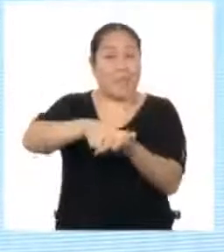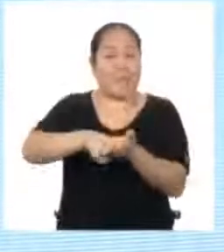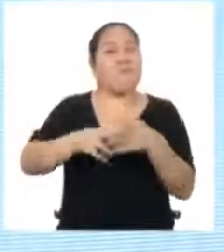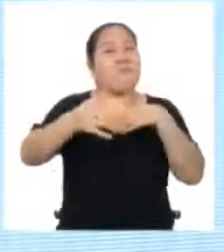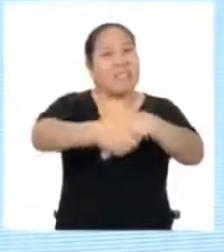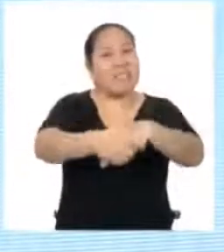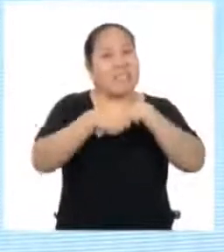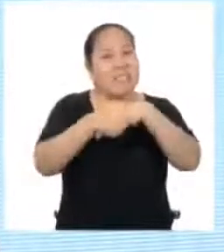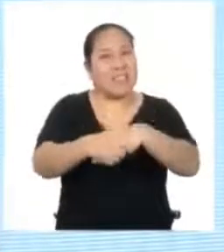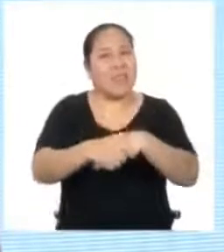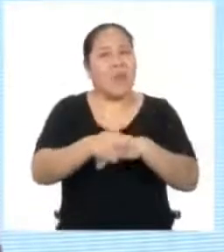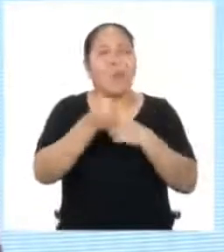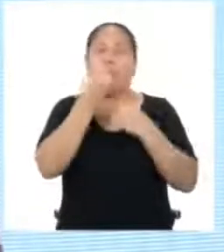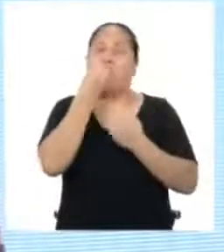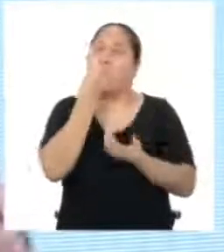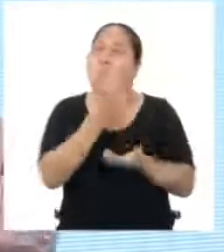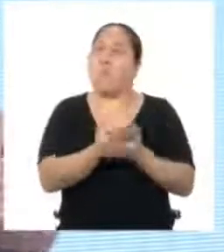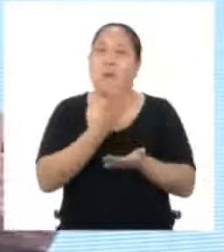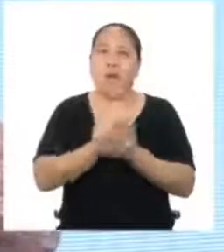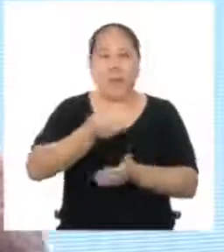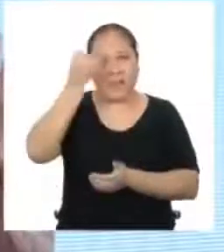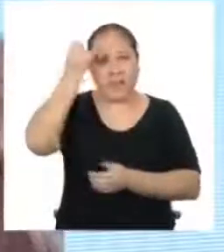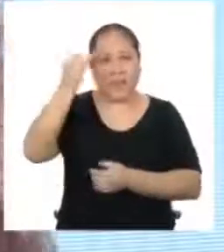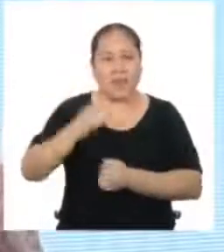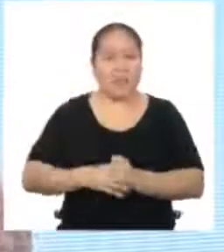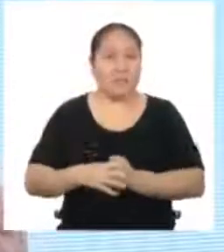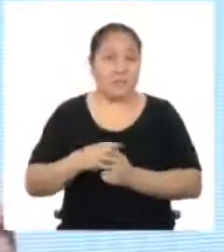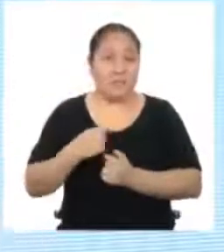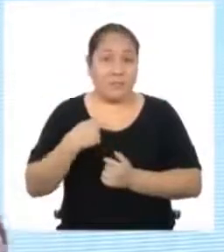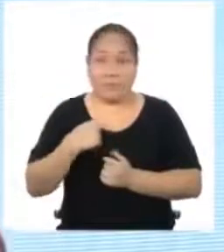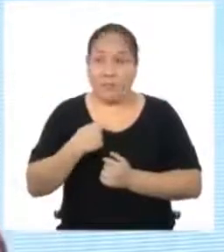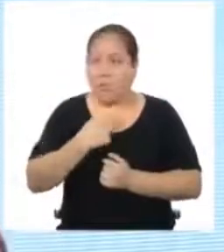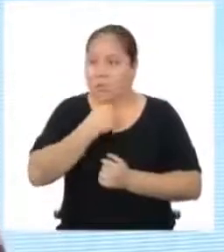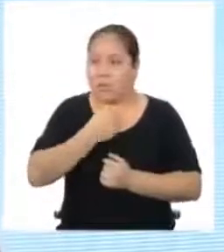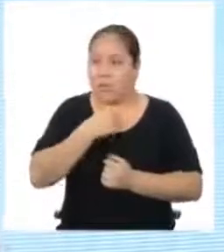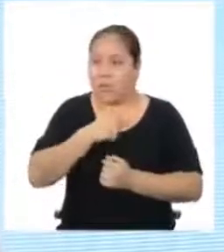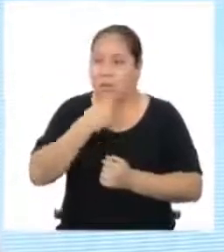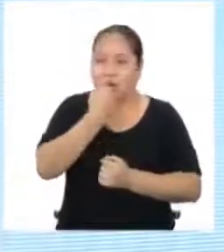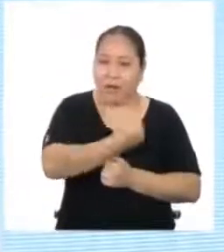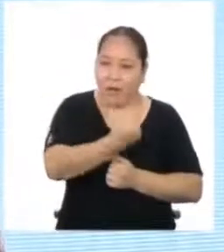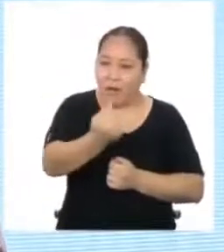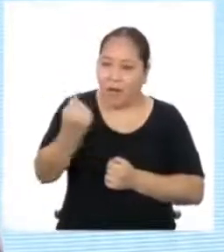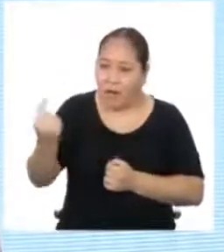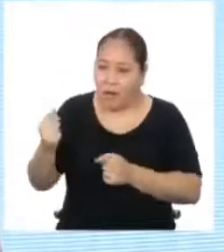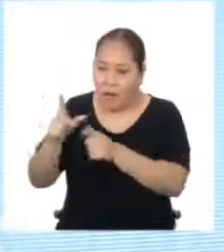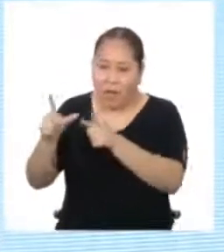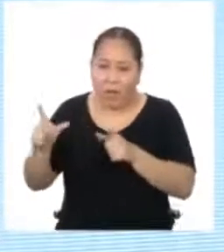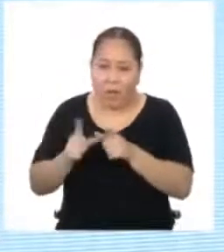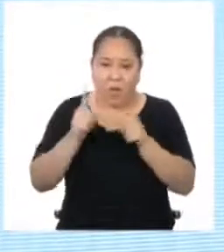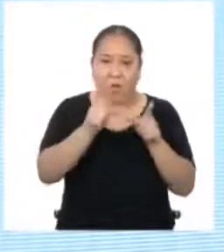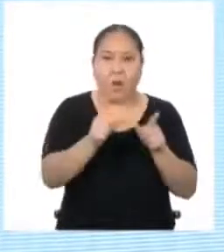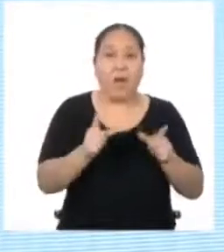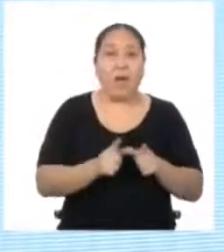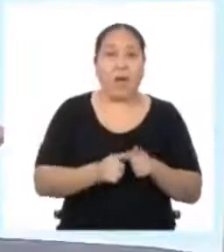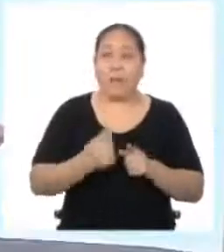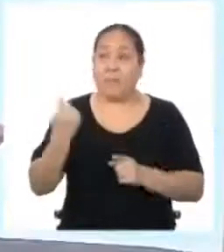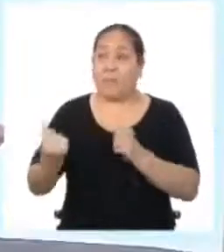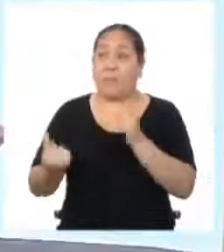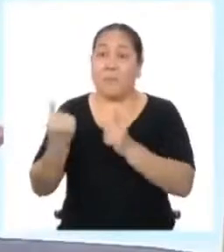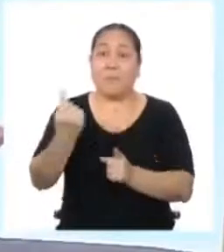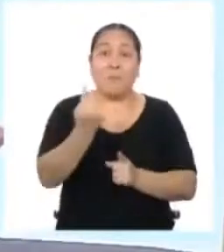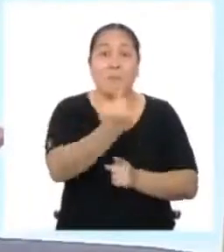¡Qué buena iniciativa! Me encantaría que en todos los barrios haya más gente proponiendo mejoras